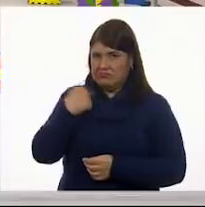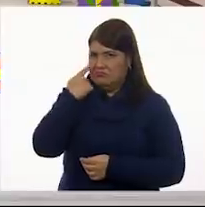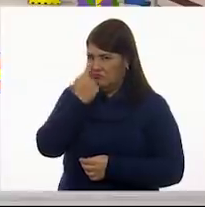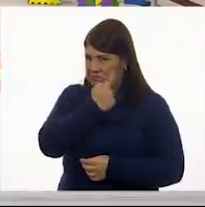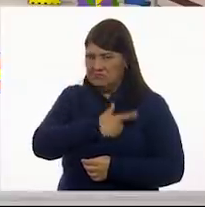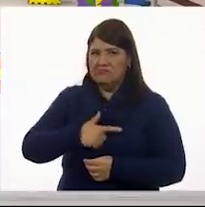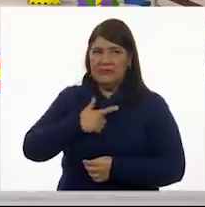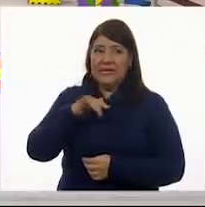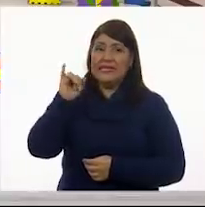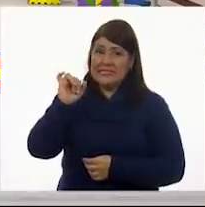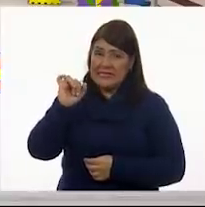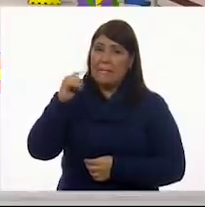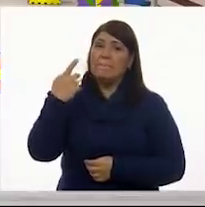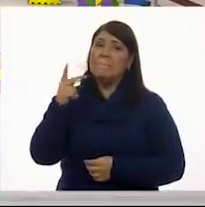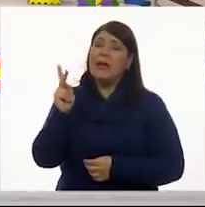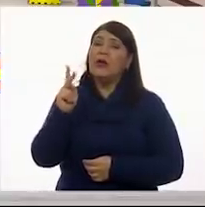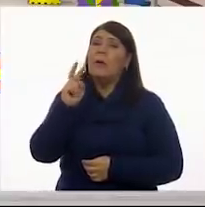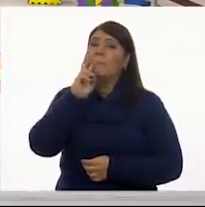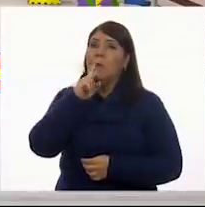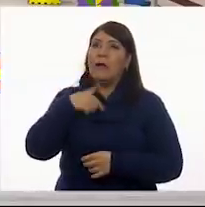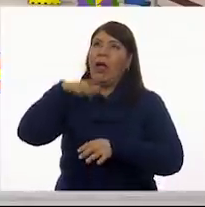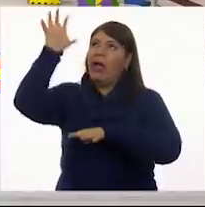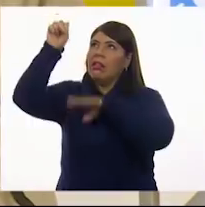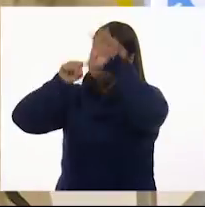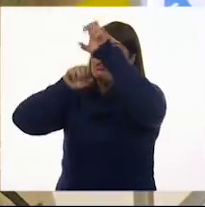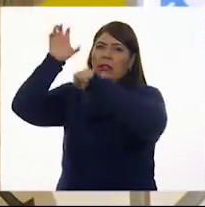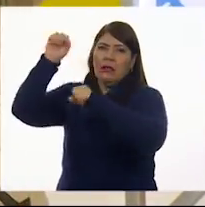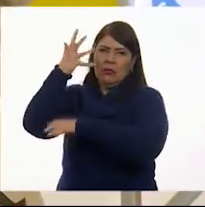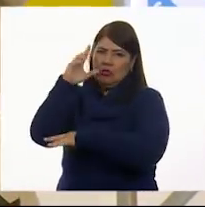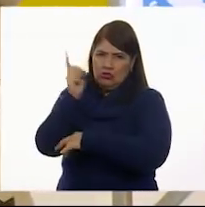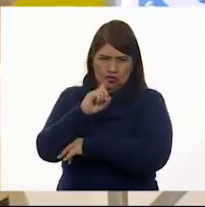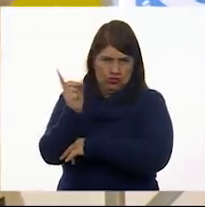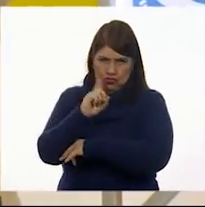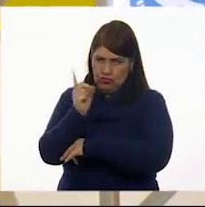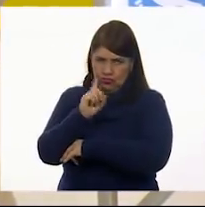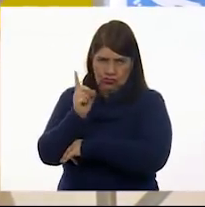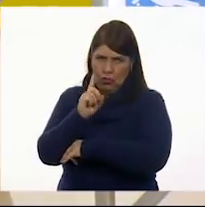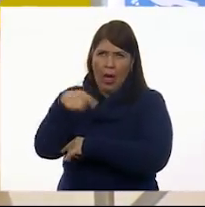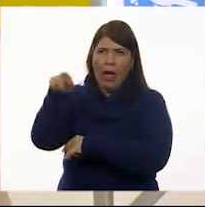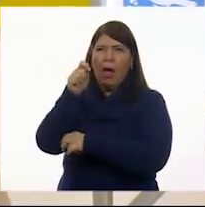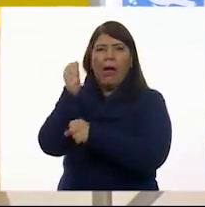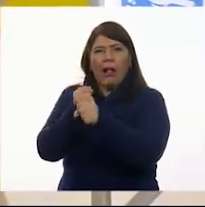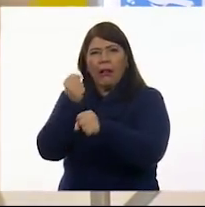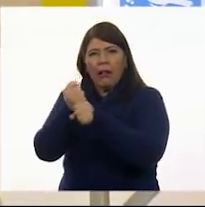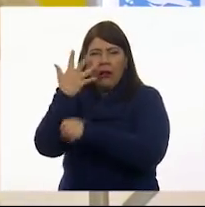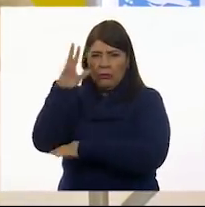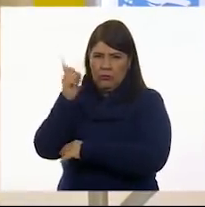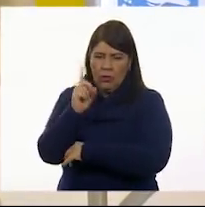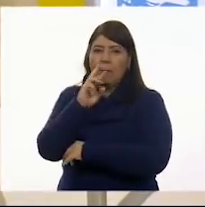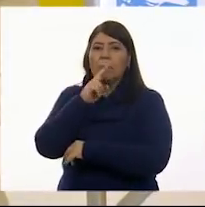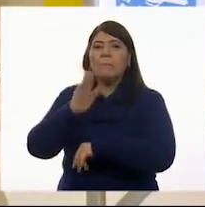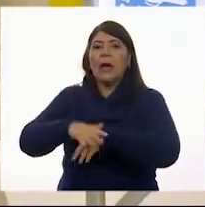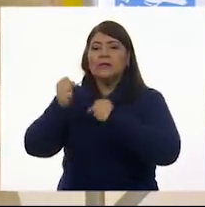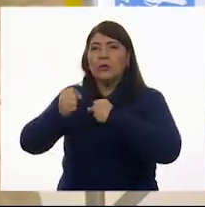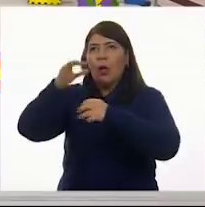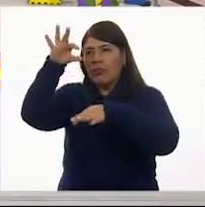Pero solo que sean hojas que se han caído ya de los árboles. Claro. No anden arrancando hojas. arrancarlas. Por favor.